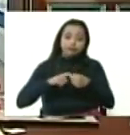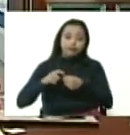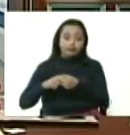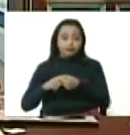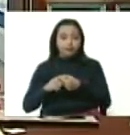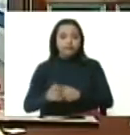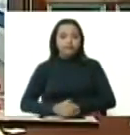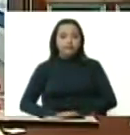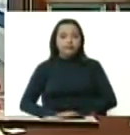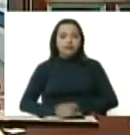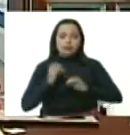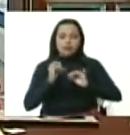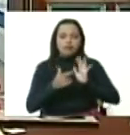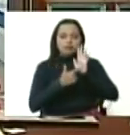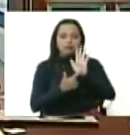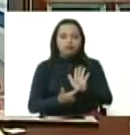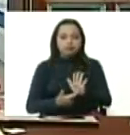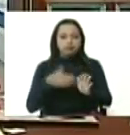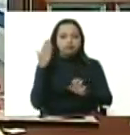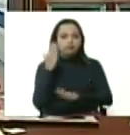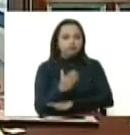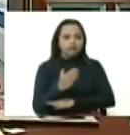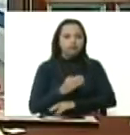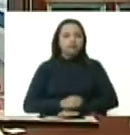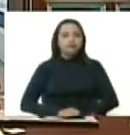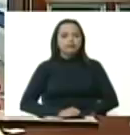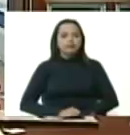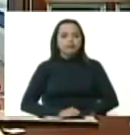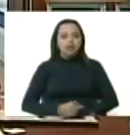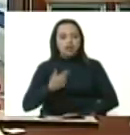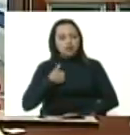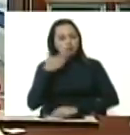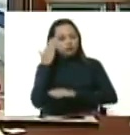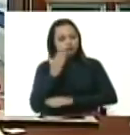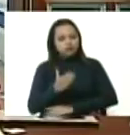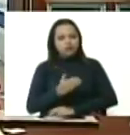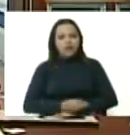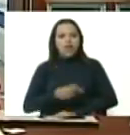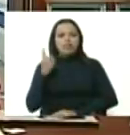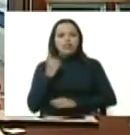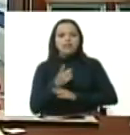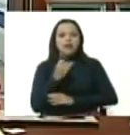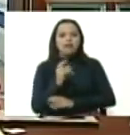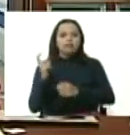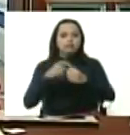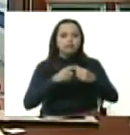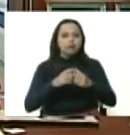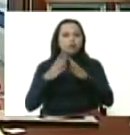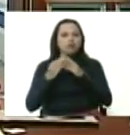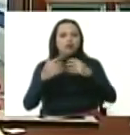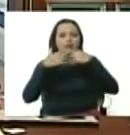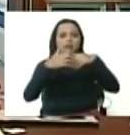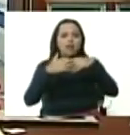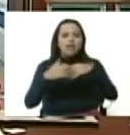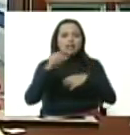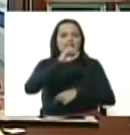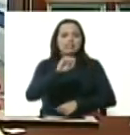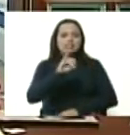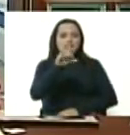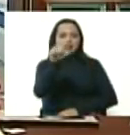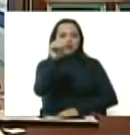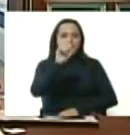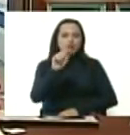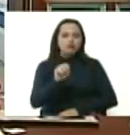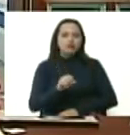acuerdo como este decreto manda y como yo ordeno deben incorporarse todas las plantas de silos y almacenaje